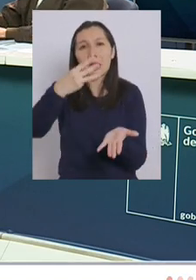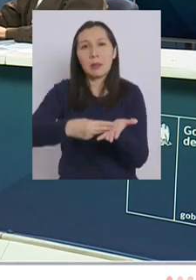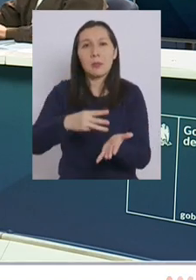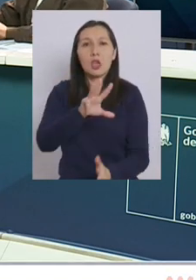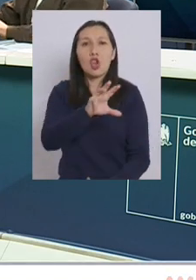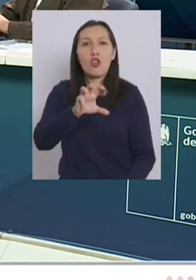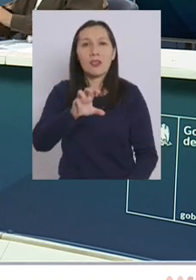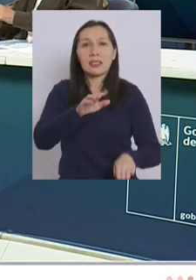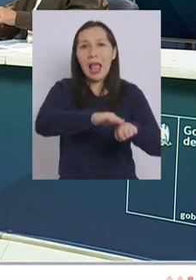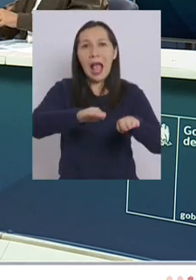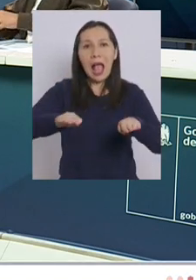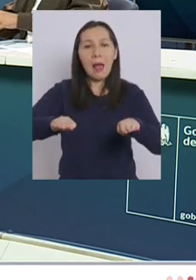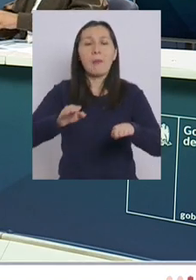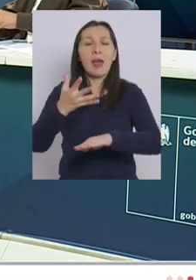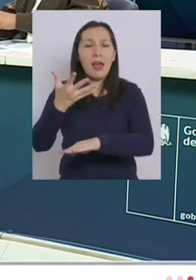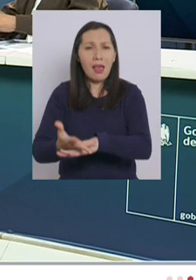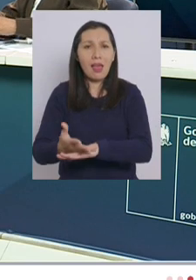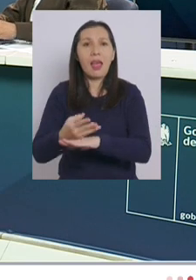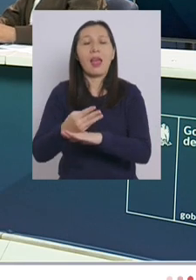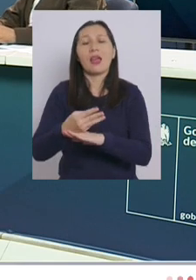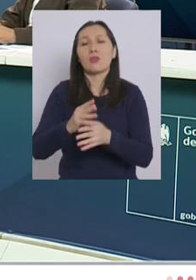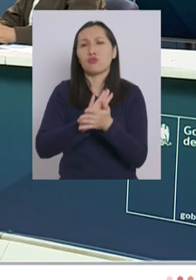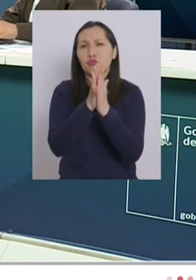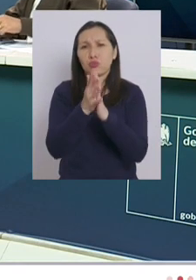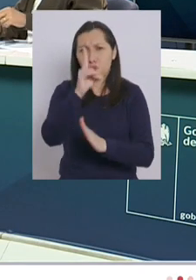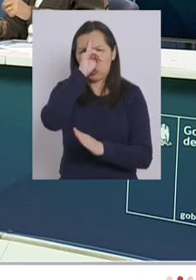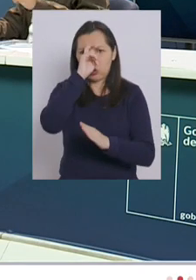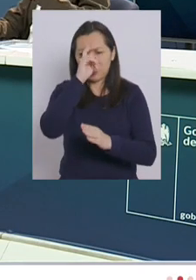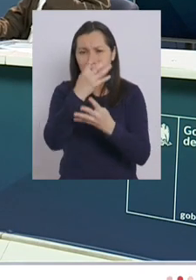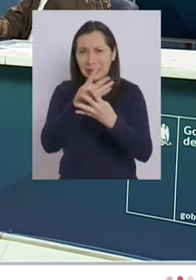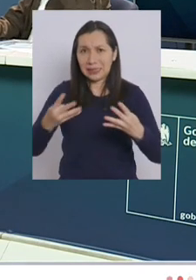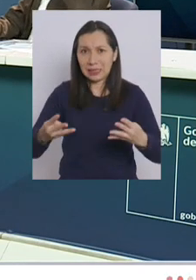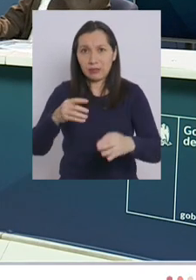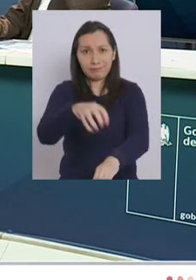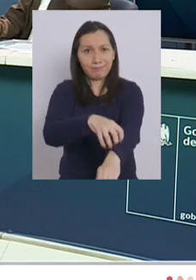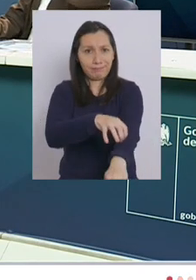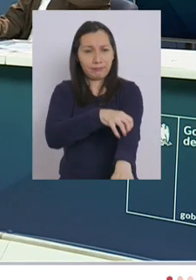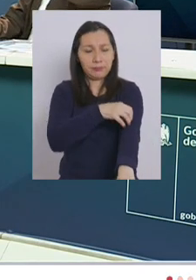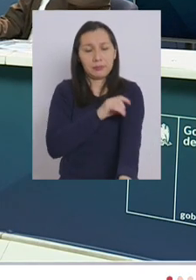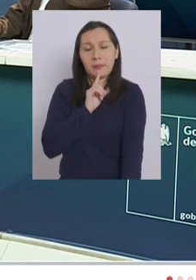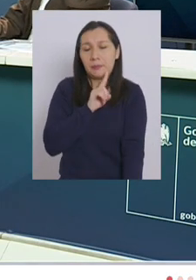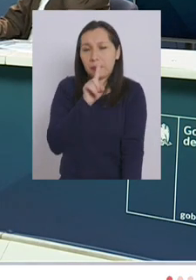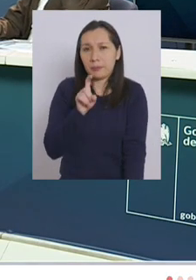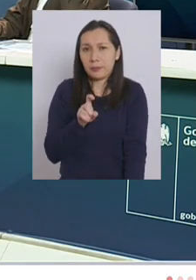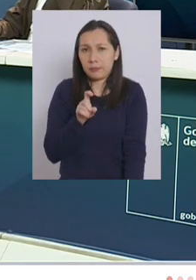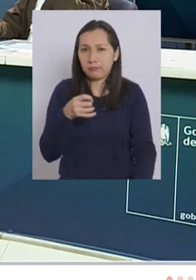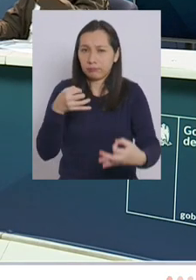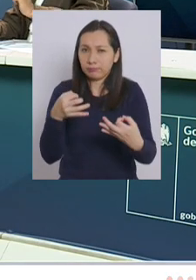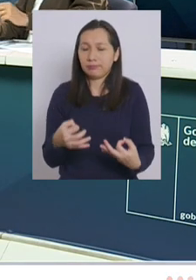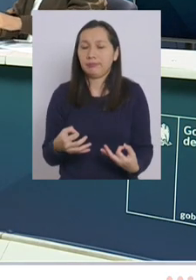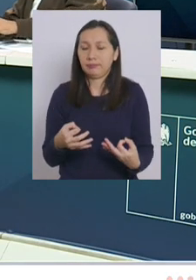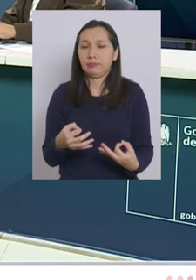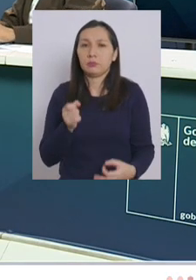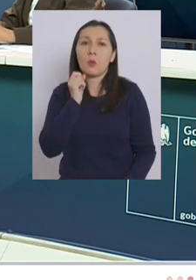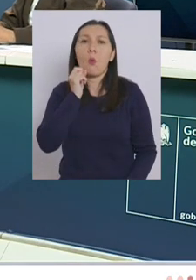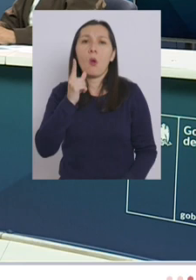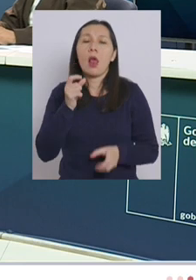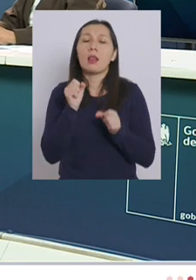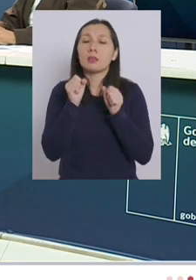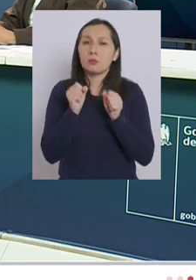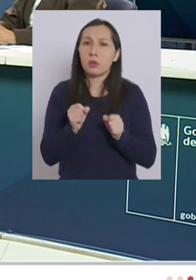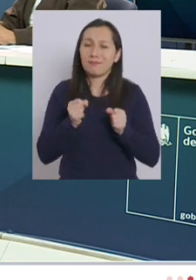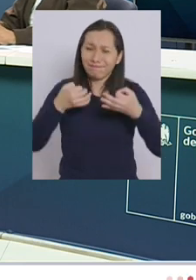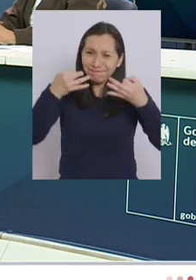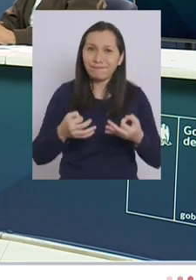.900 camas críticas en toda la red asistencial del país. La pregunta es en concreto ¿cuál es la capacidad